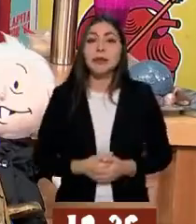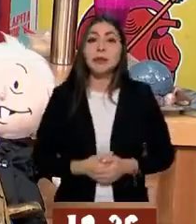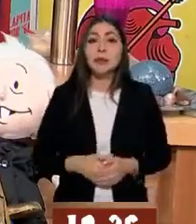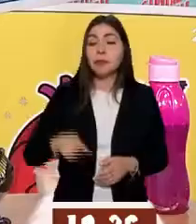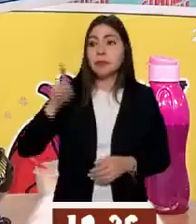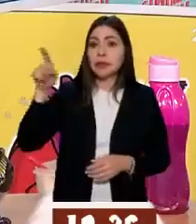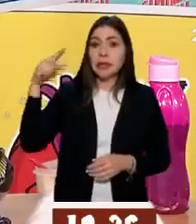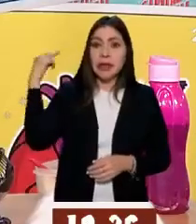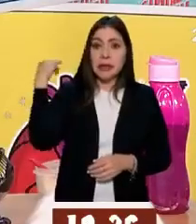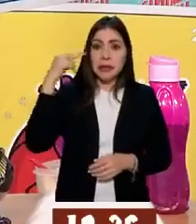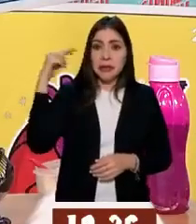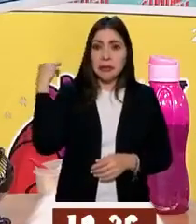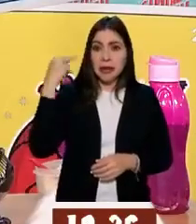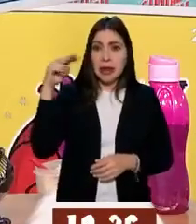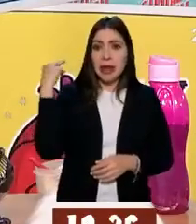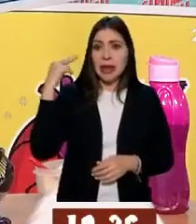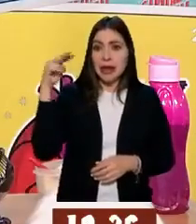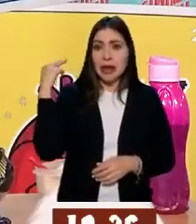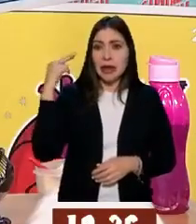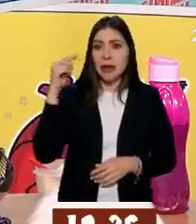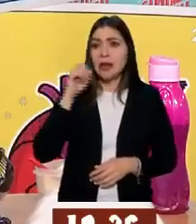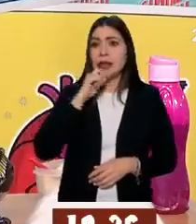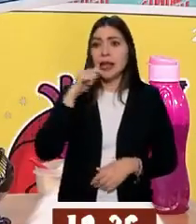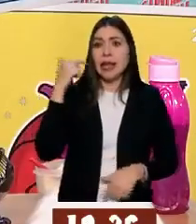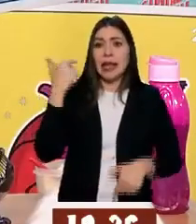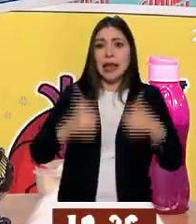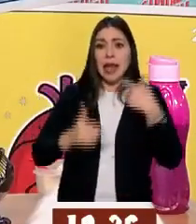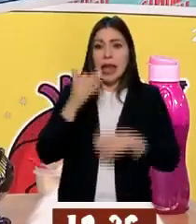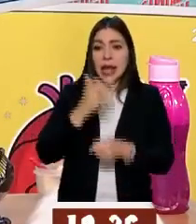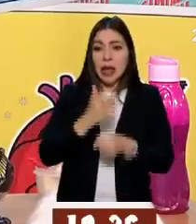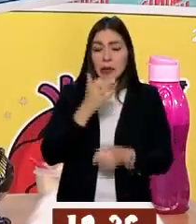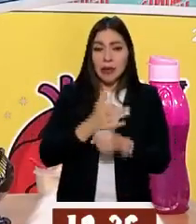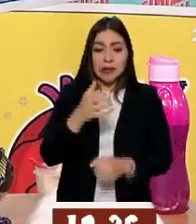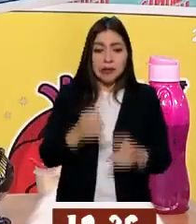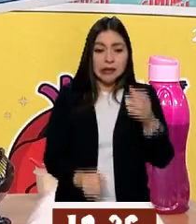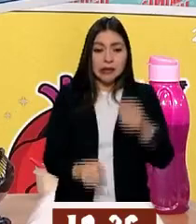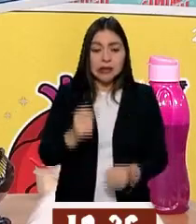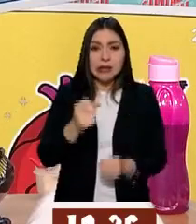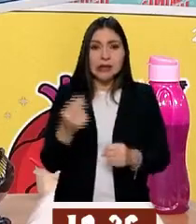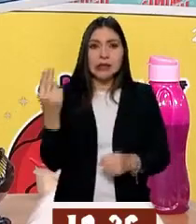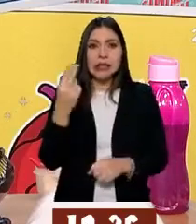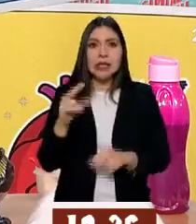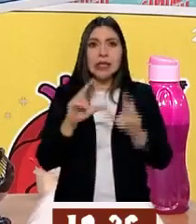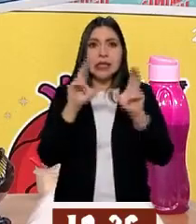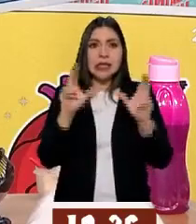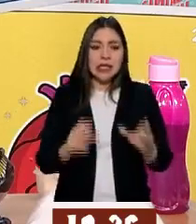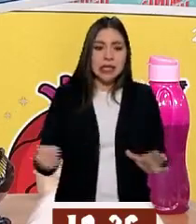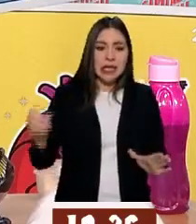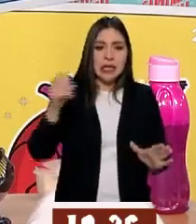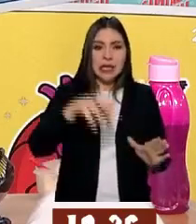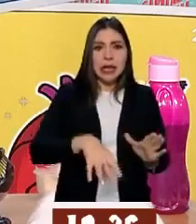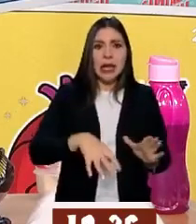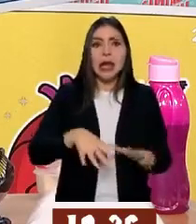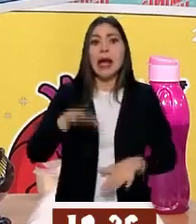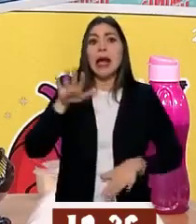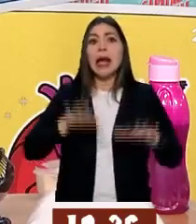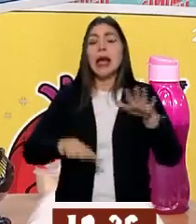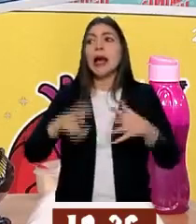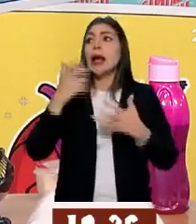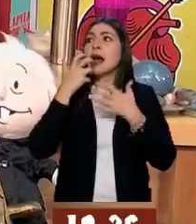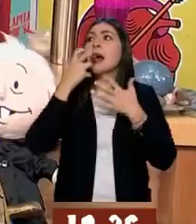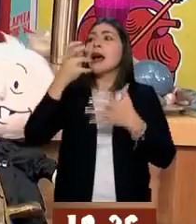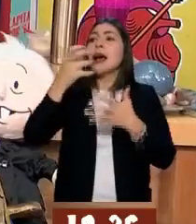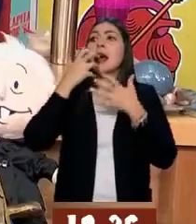veras, hasta la leche bronca la rebajaban, pues tenían que ganar. ponían hielo. Y llegaban a ir gritando, ¡ya llegó el